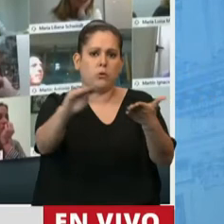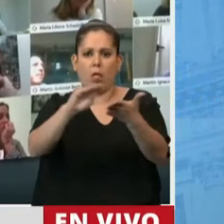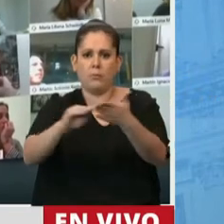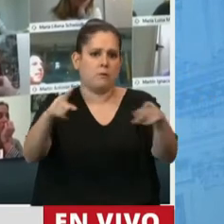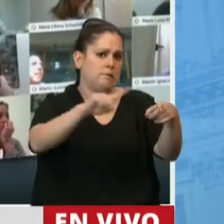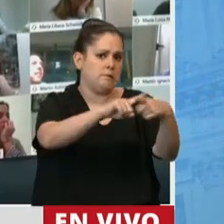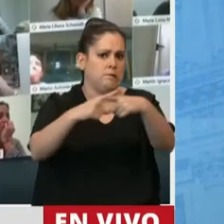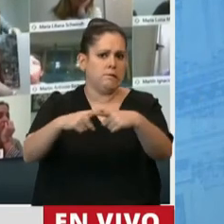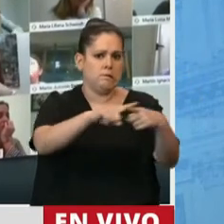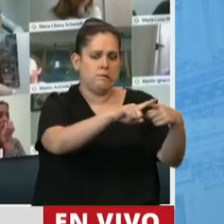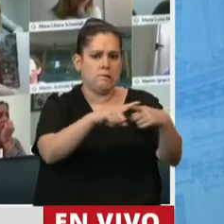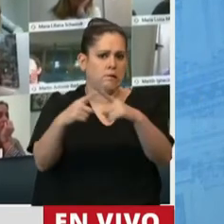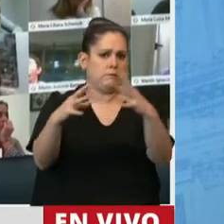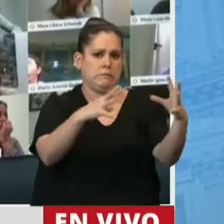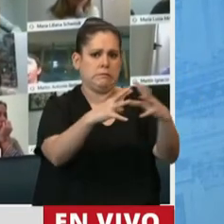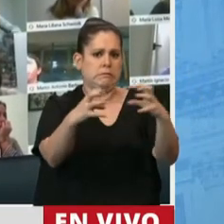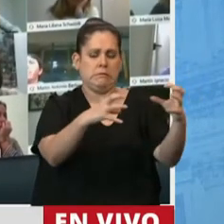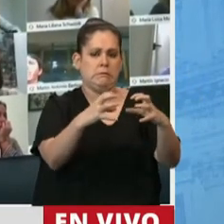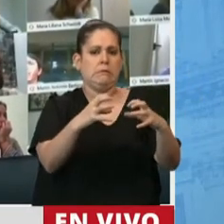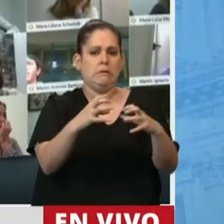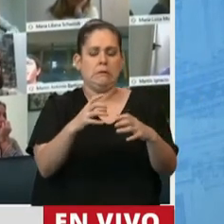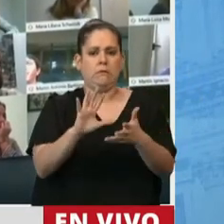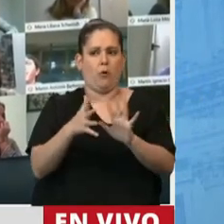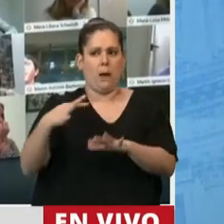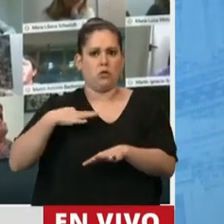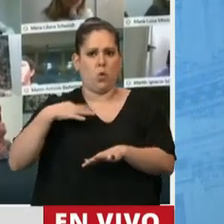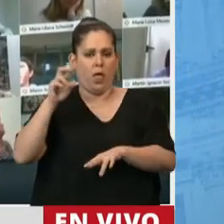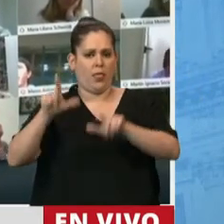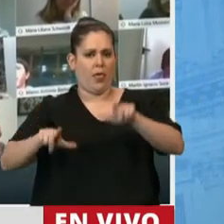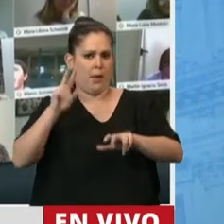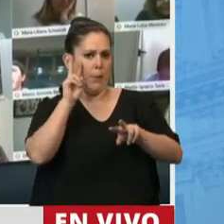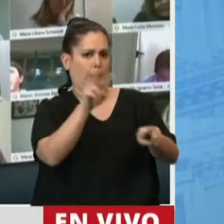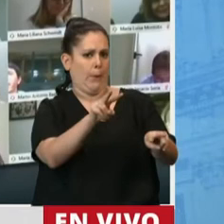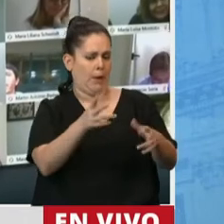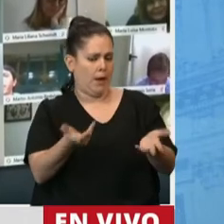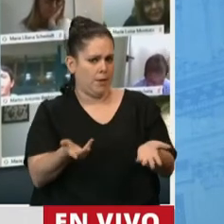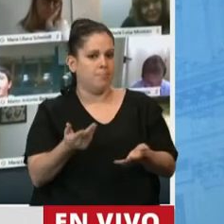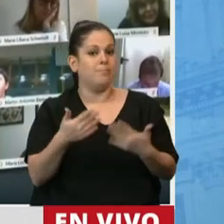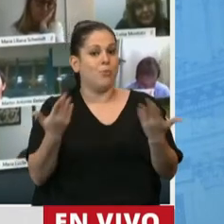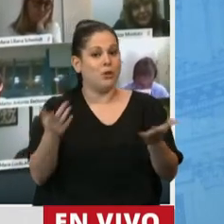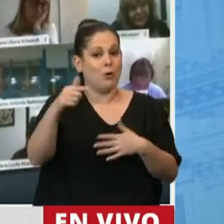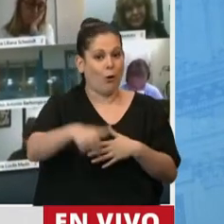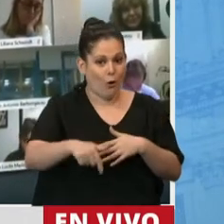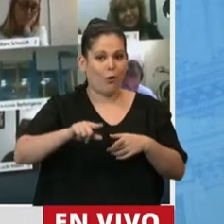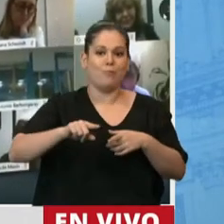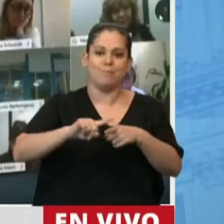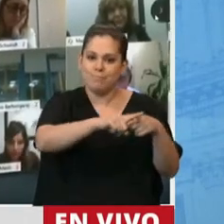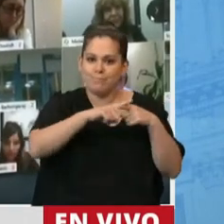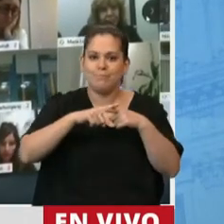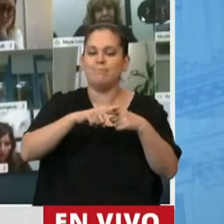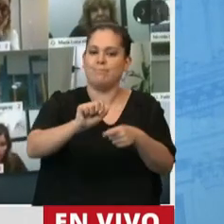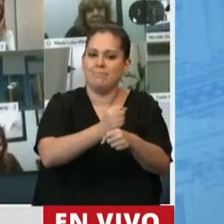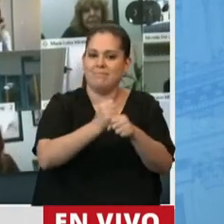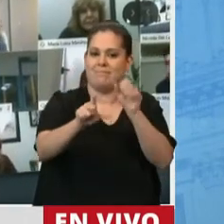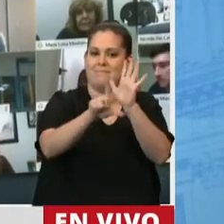mostrando las miserias de la política. Sin embargo, el hecho de estar hoy acá en este recinto sancionando leyes que sin duda significan